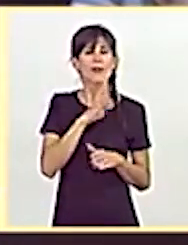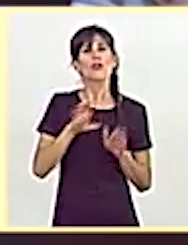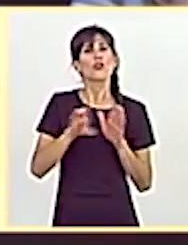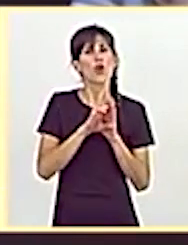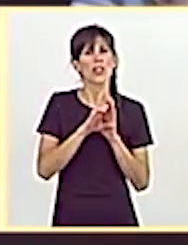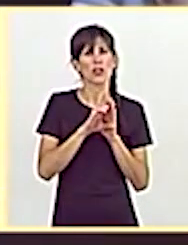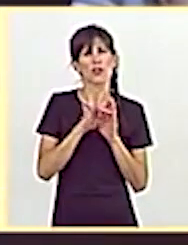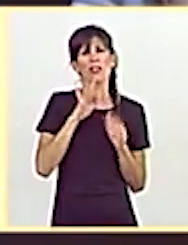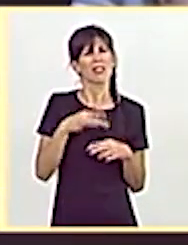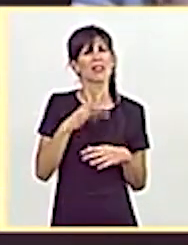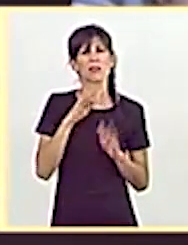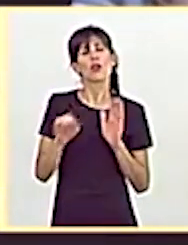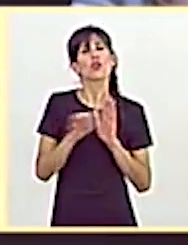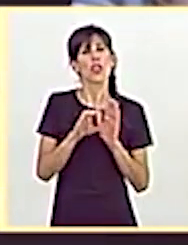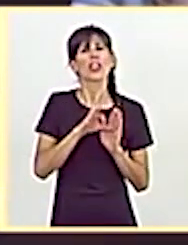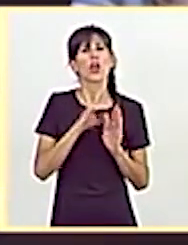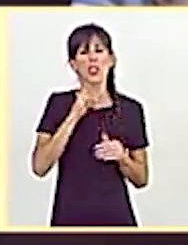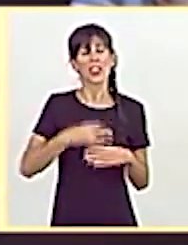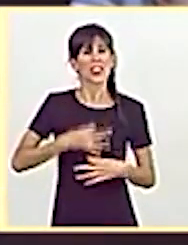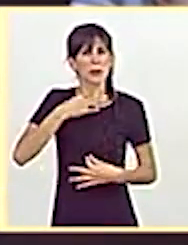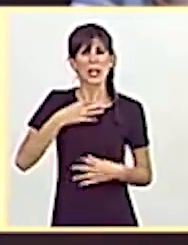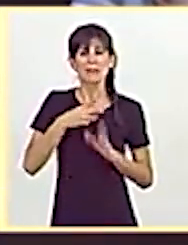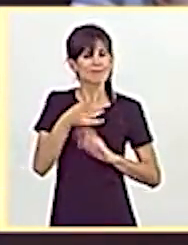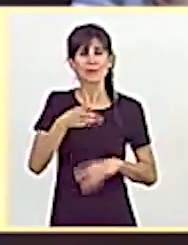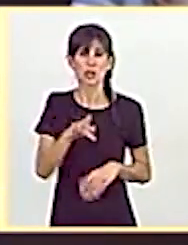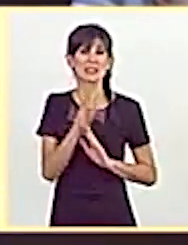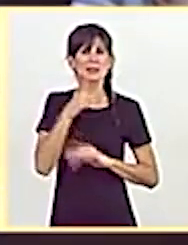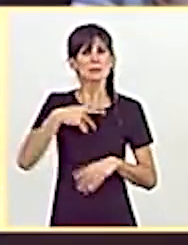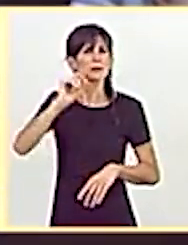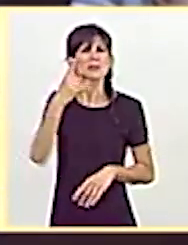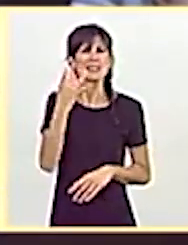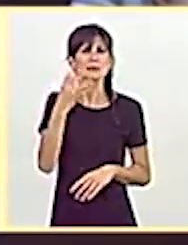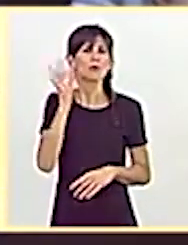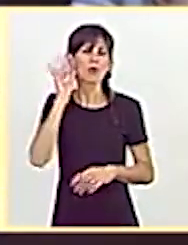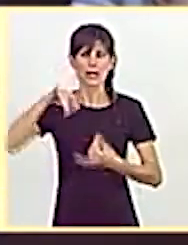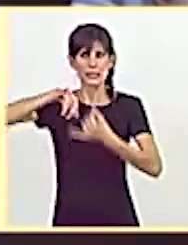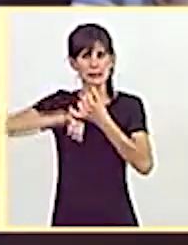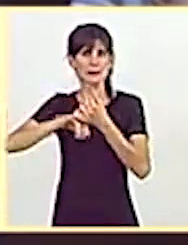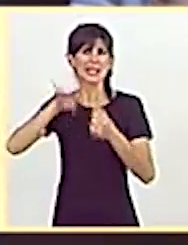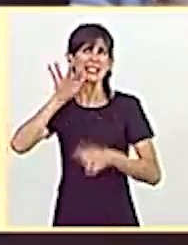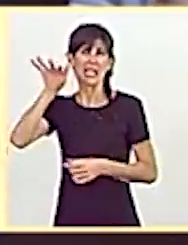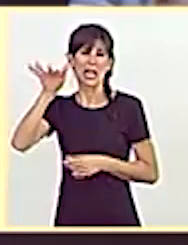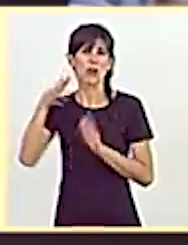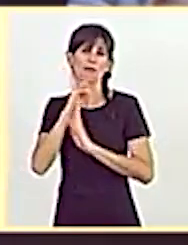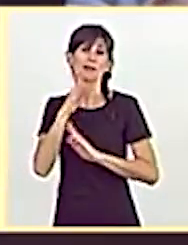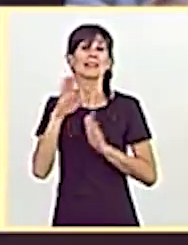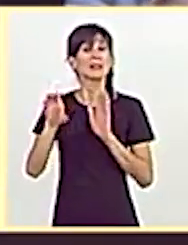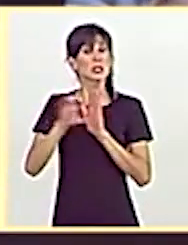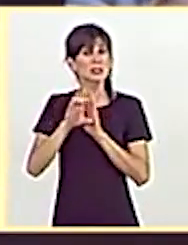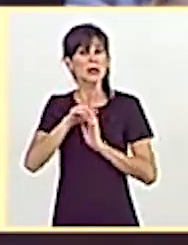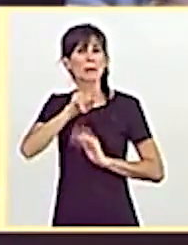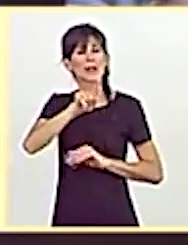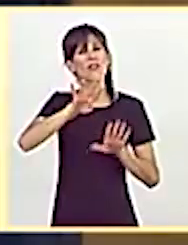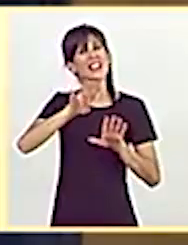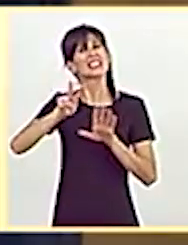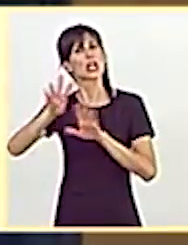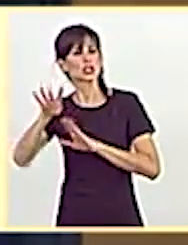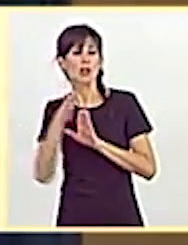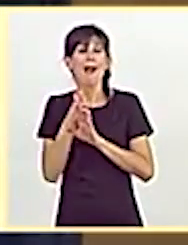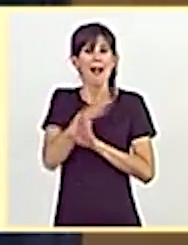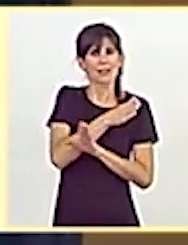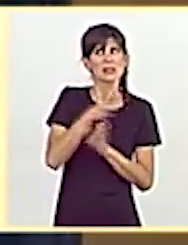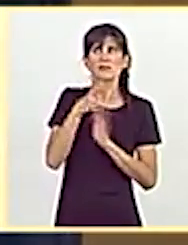Civil en ese sentido. El primer supuesto son las mujeres que se casaron con un extranjero antes de la Constitución de 1978 y por eso